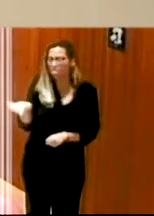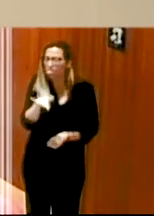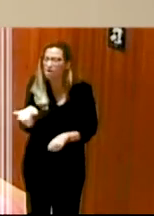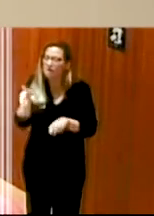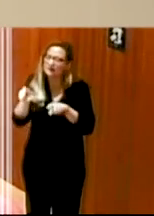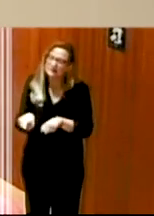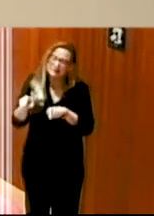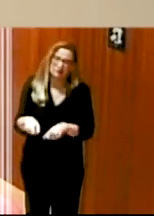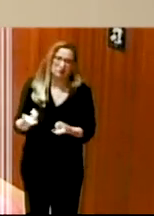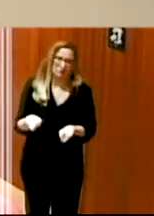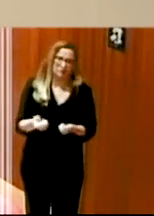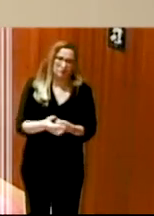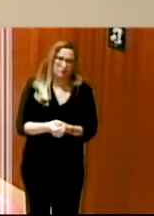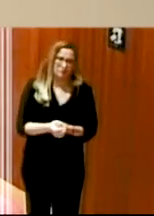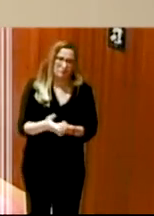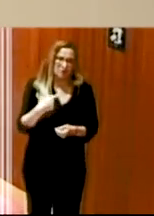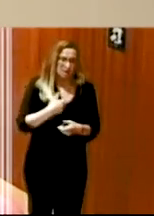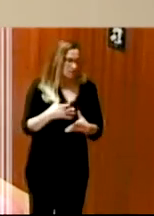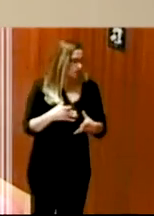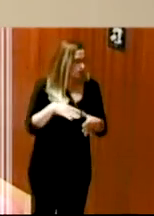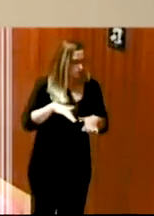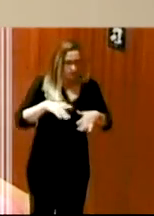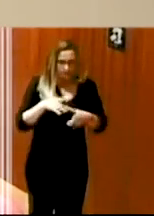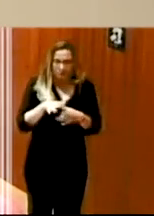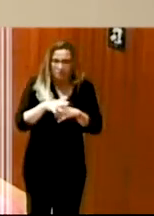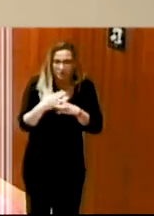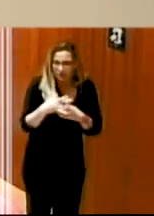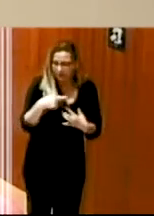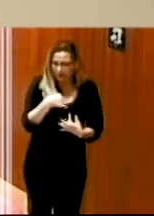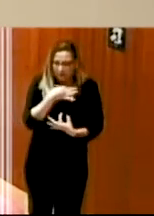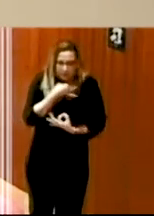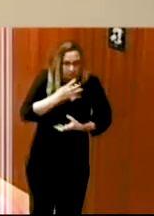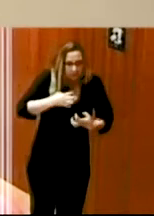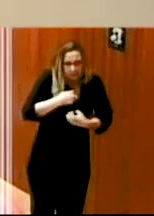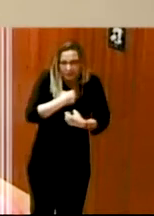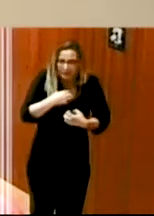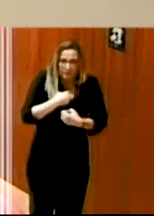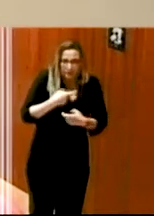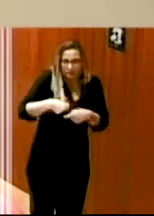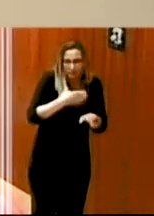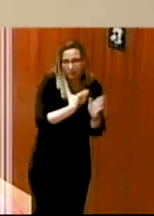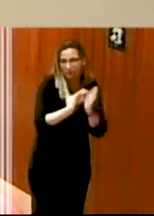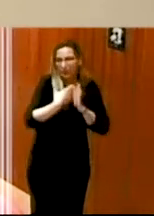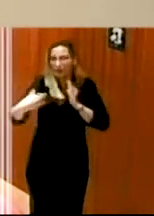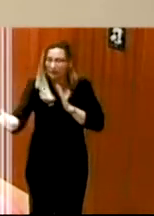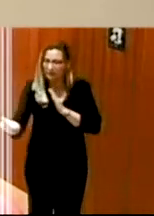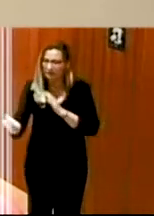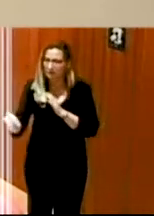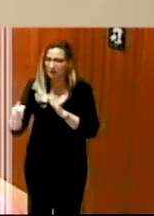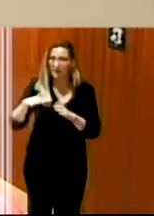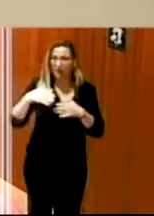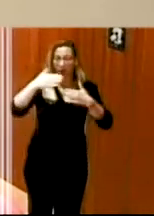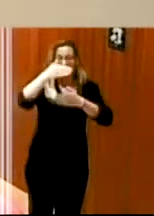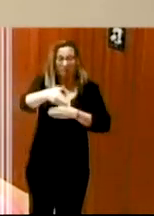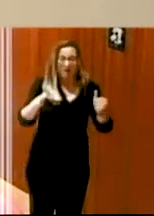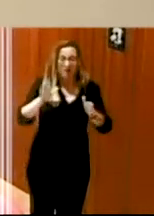por si en un momento están agobiados, tengan un espacio donde pueden salir, donde pueden, sin tener que salir del recinto,